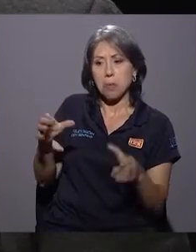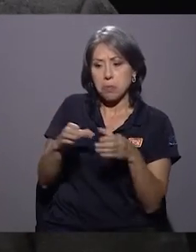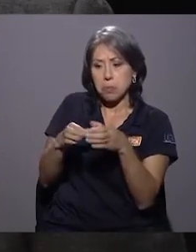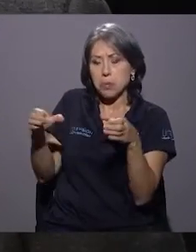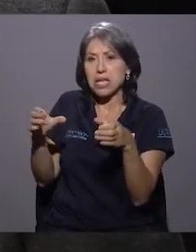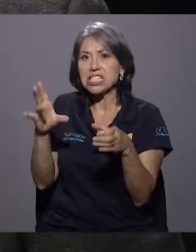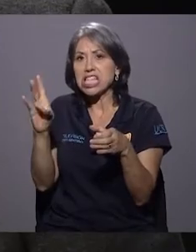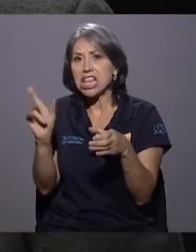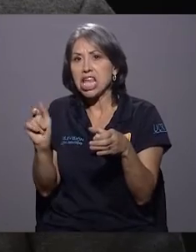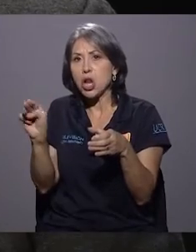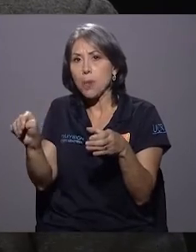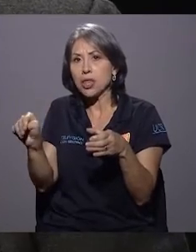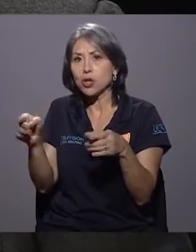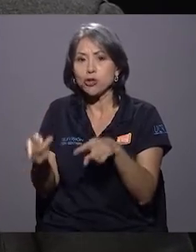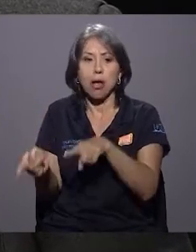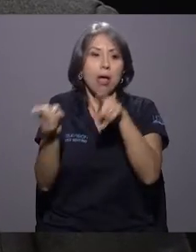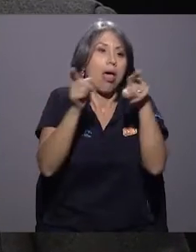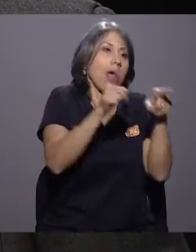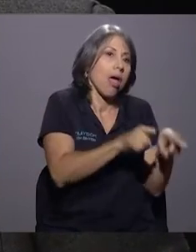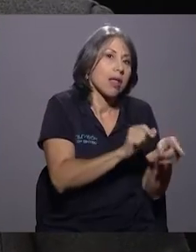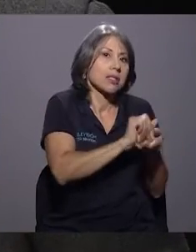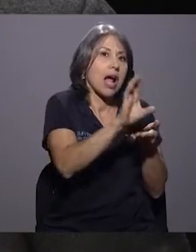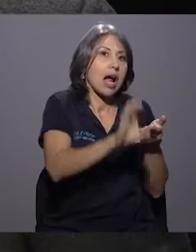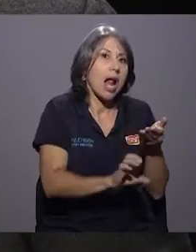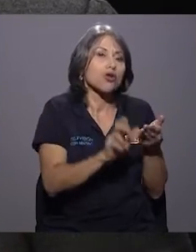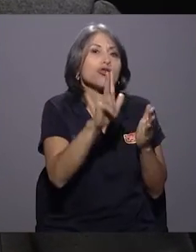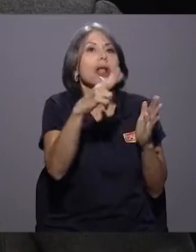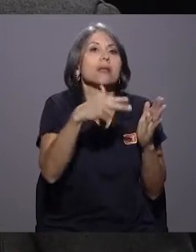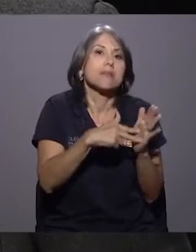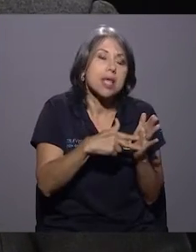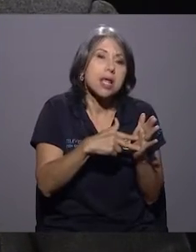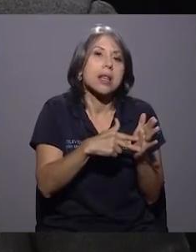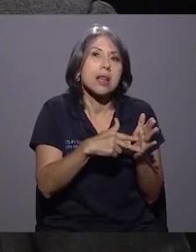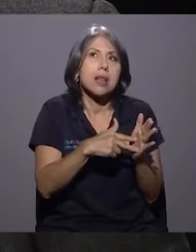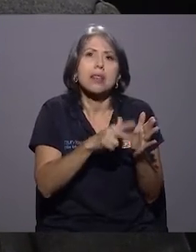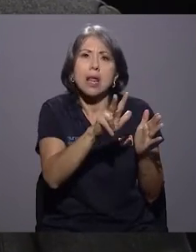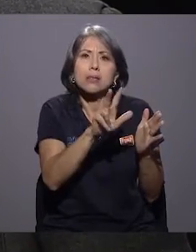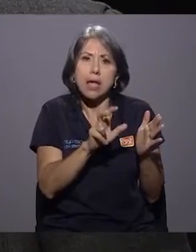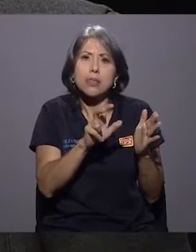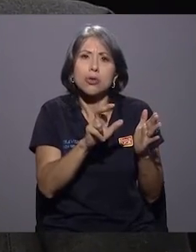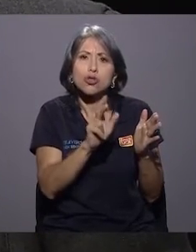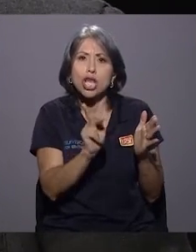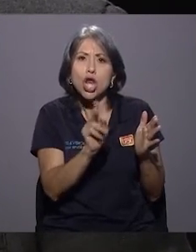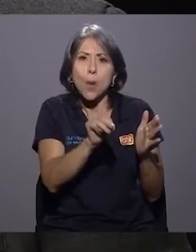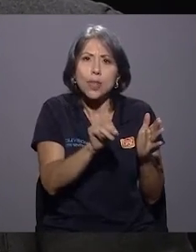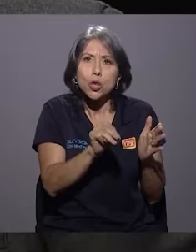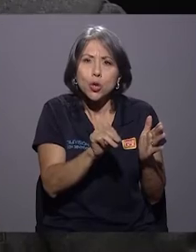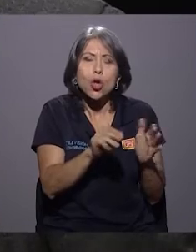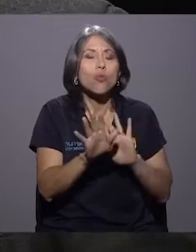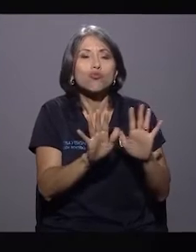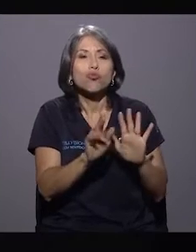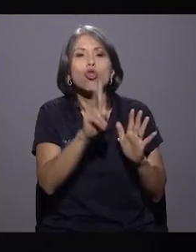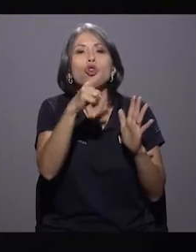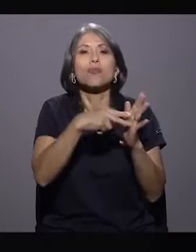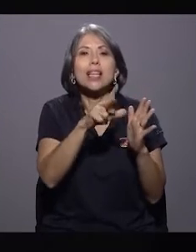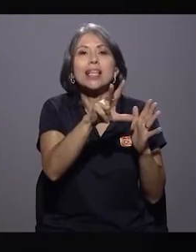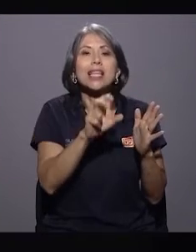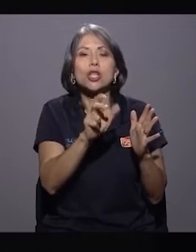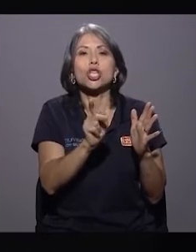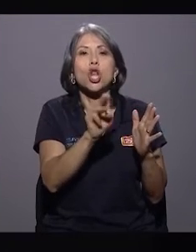Mientras que el Cantón de San Carlos, en la provincia de Arajuela, mide 3,300 kilómetros cuadrados.